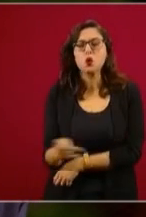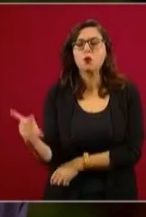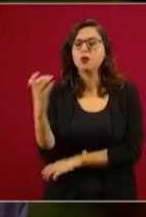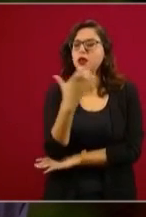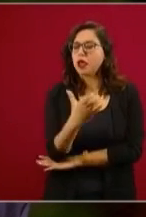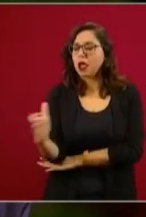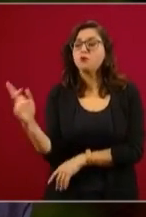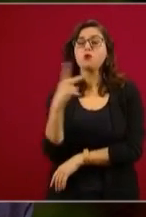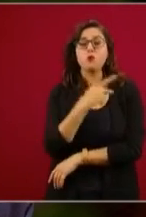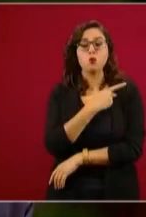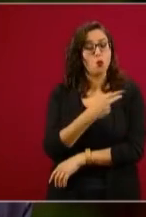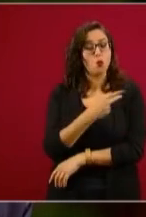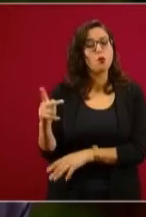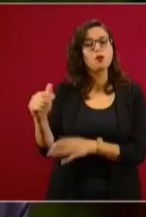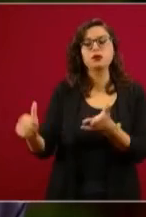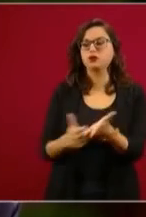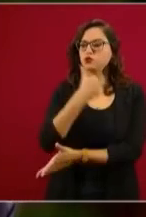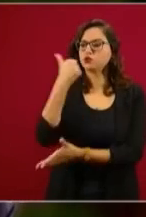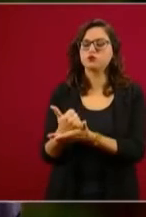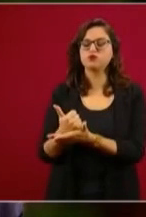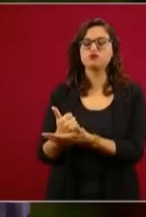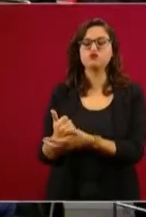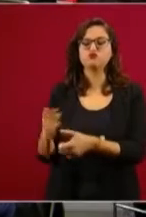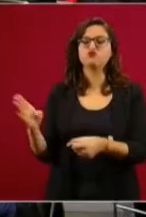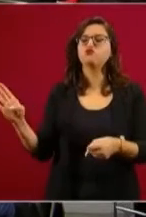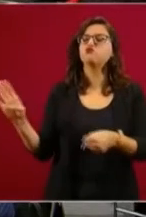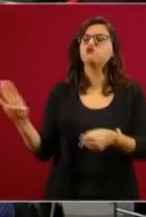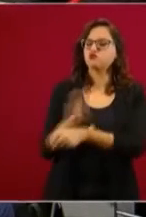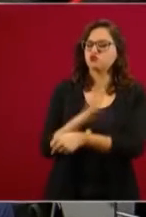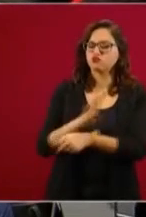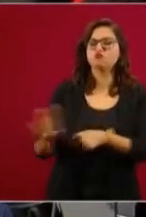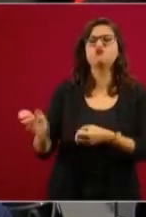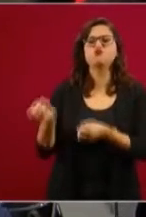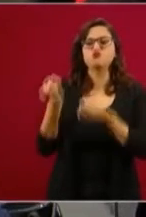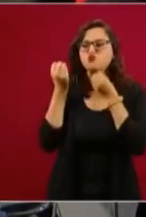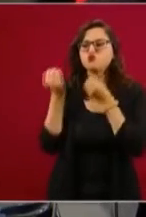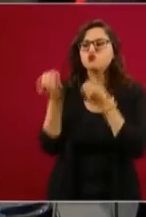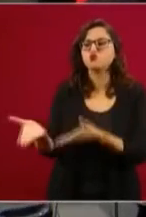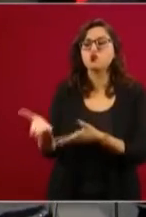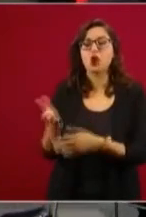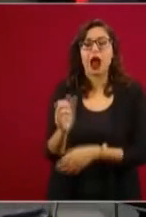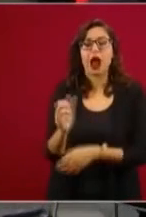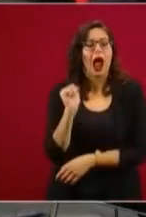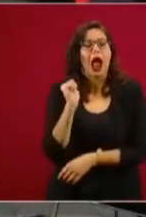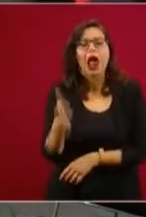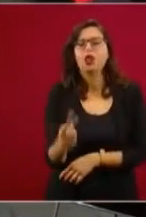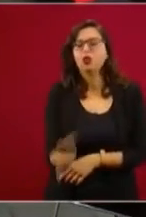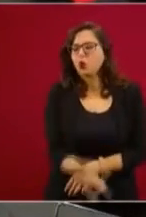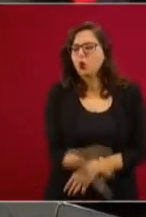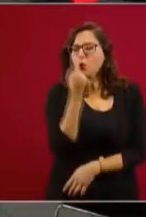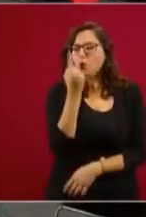hubo una frase por ahí del presidente que me parece es la que de alguna manera más inquietó